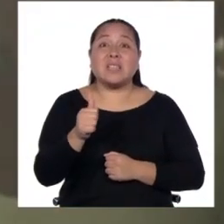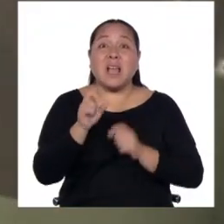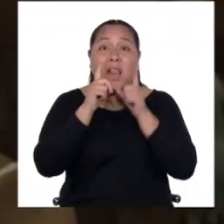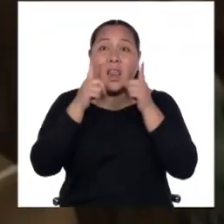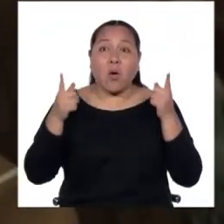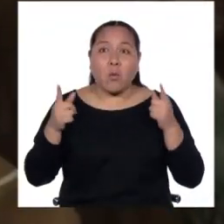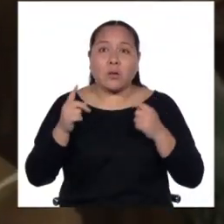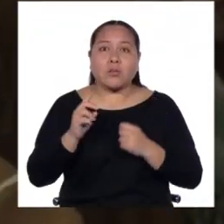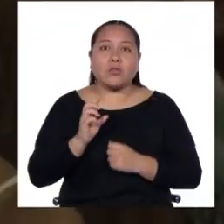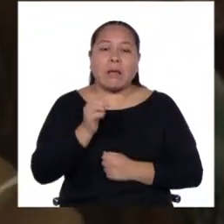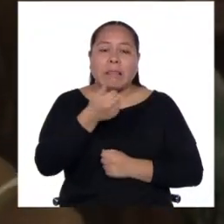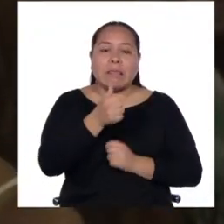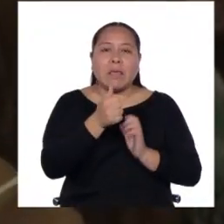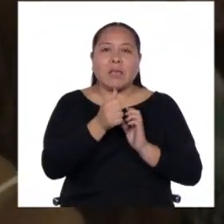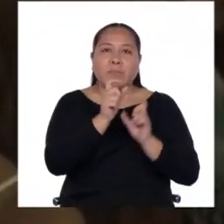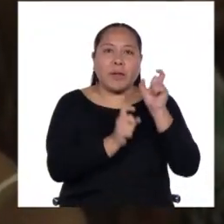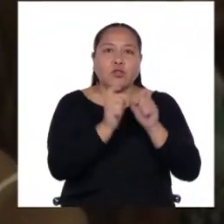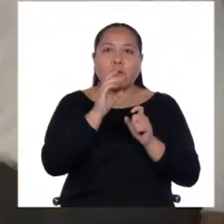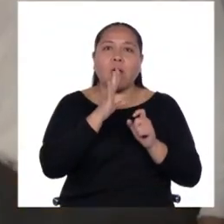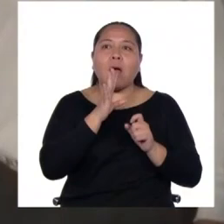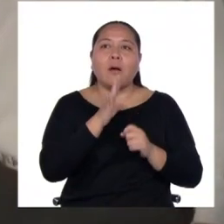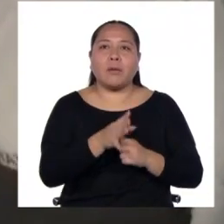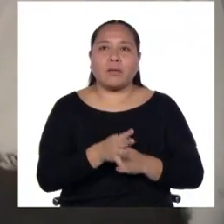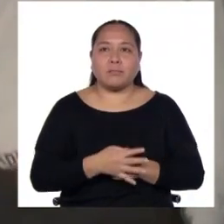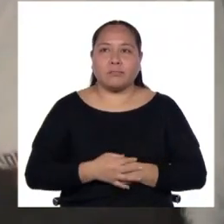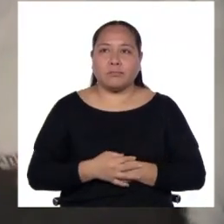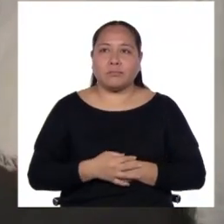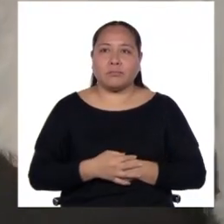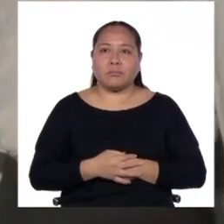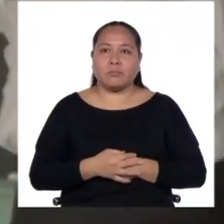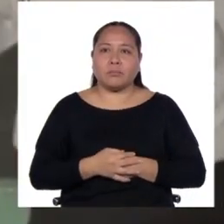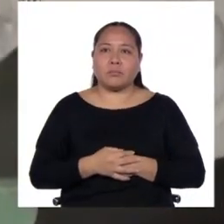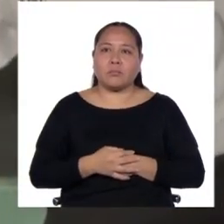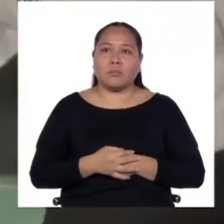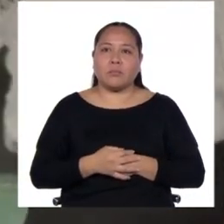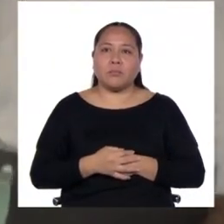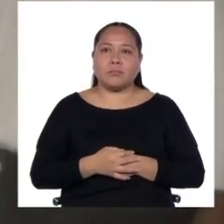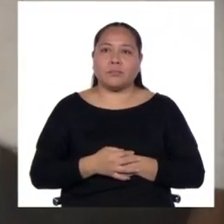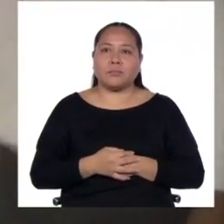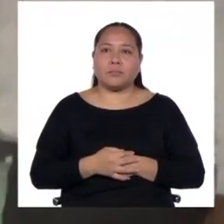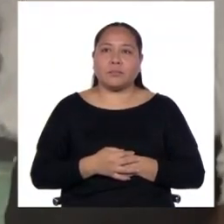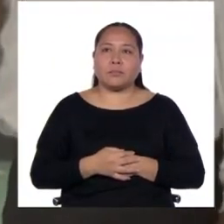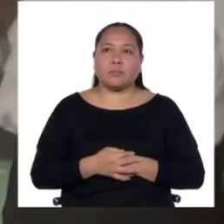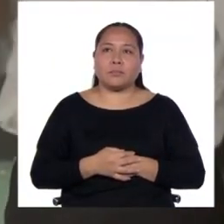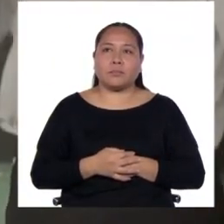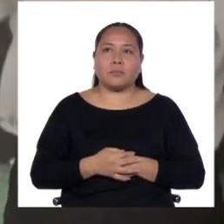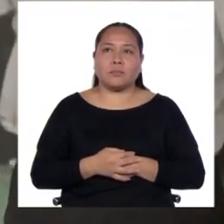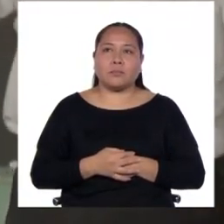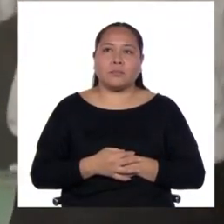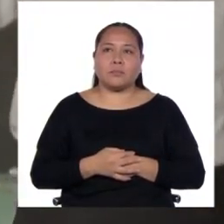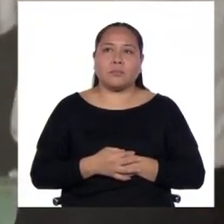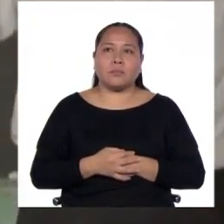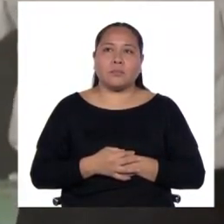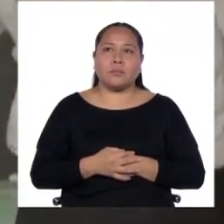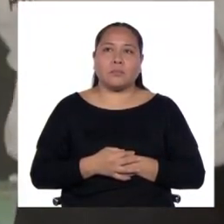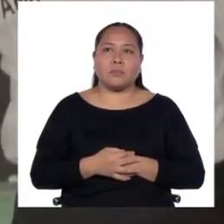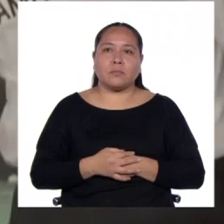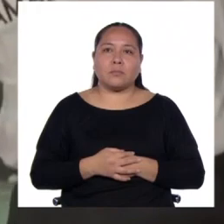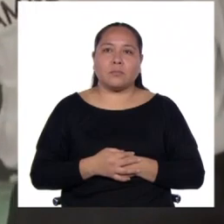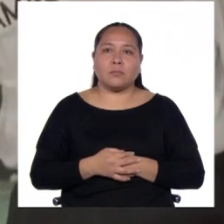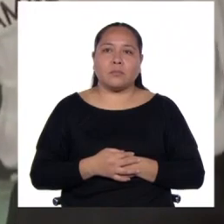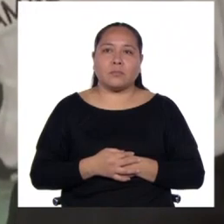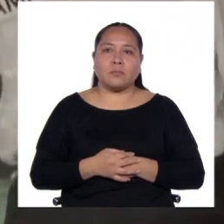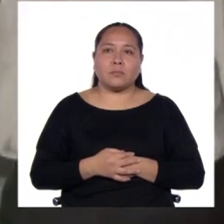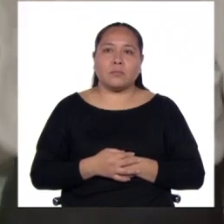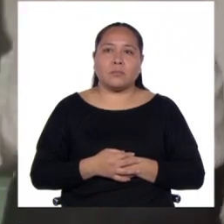Cuando yo quiero que aprende a mi lengua, yo